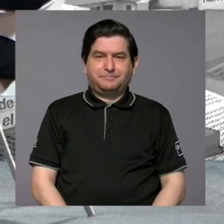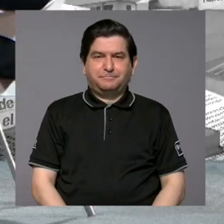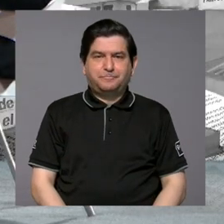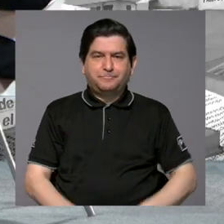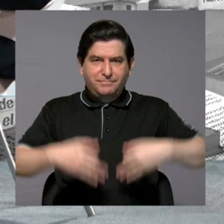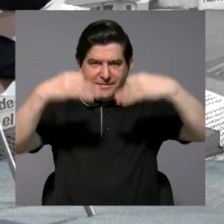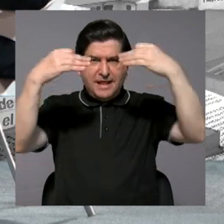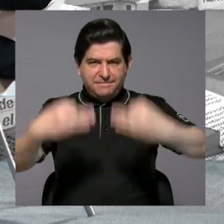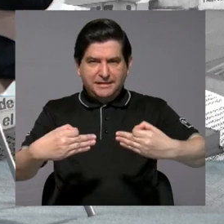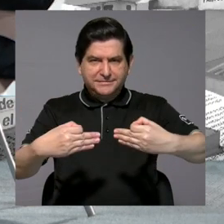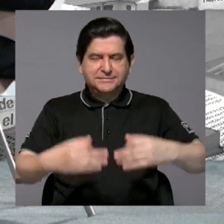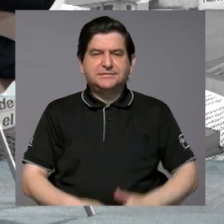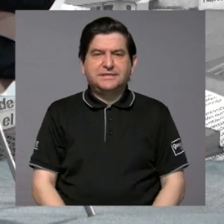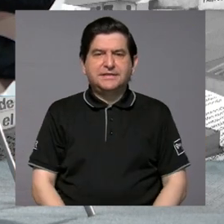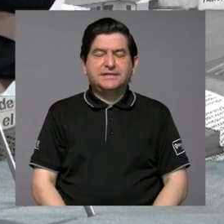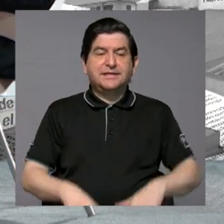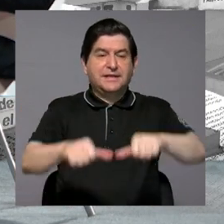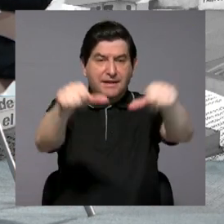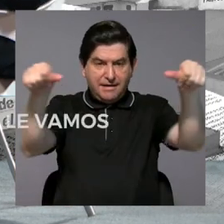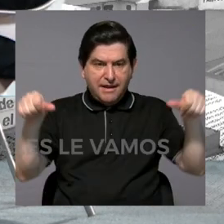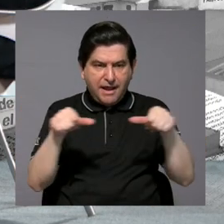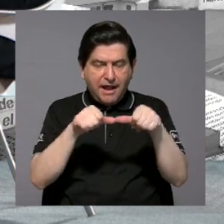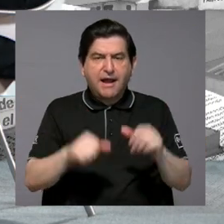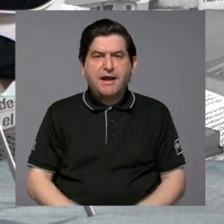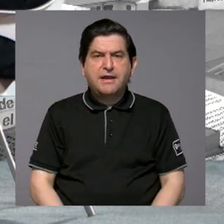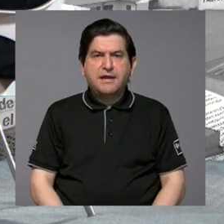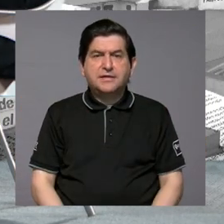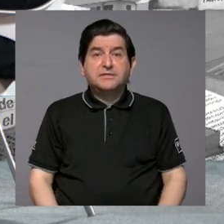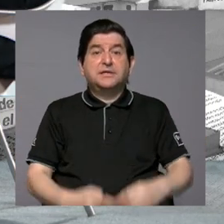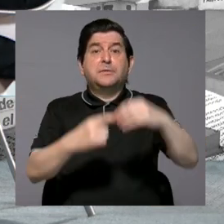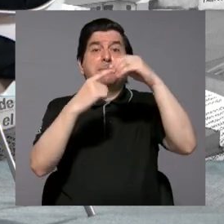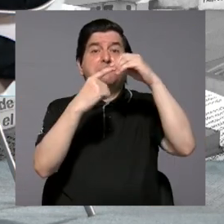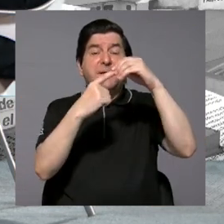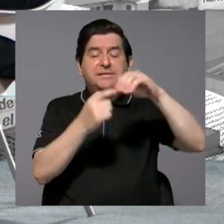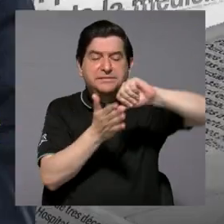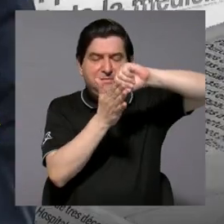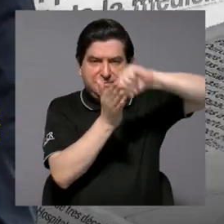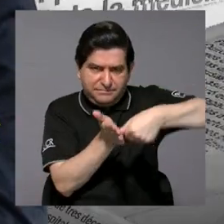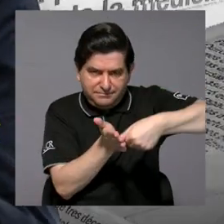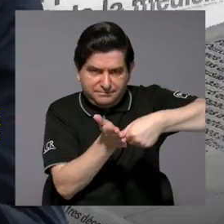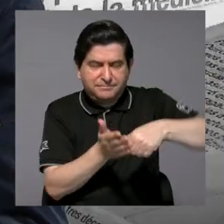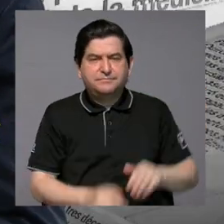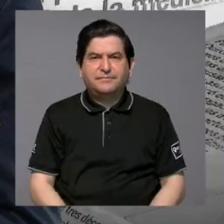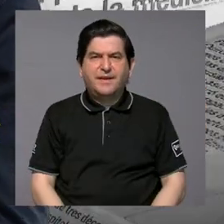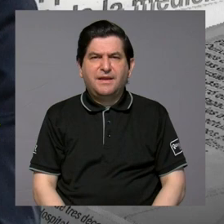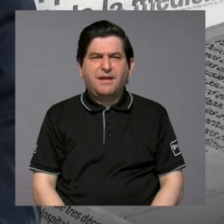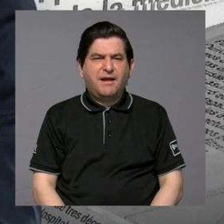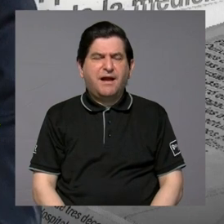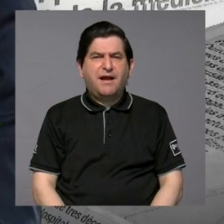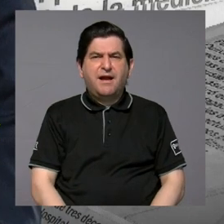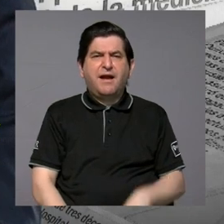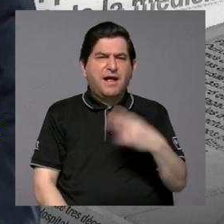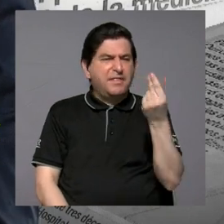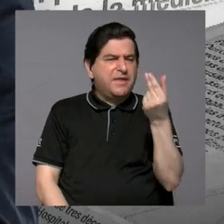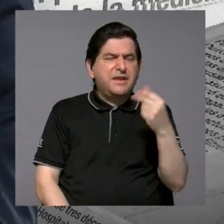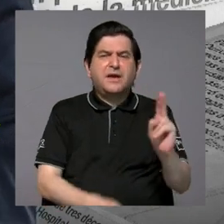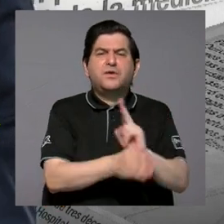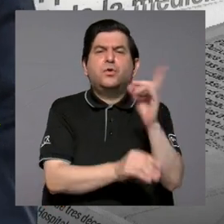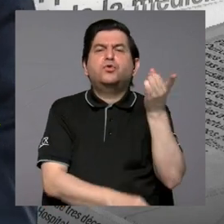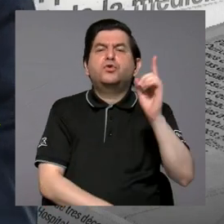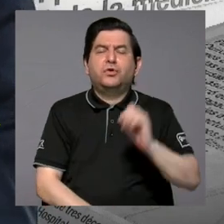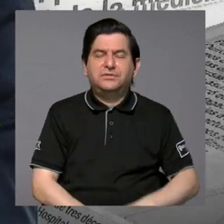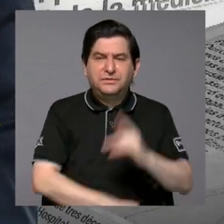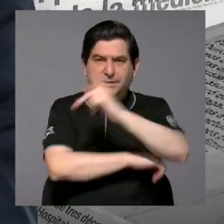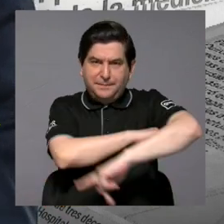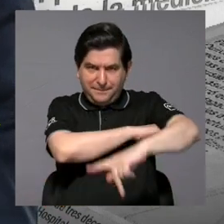decidimos cuáles son los sectores a los cuales le vamos a dar más énfasis. ¿A dónde vamos a colocar el dinero? Este